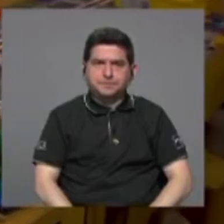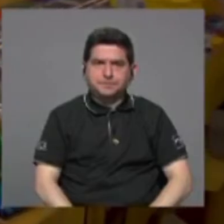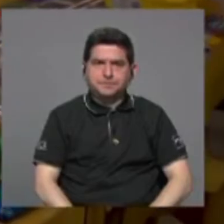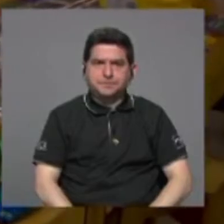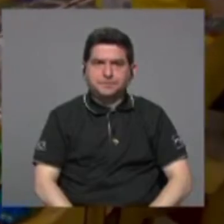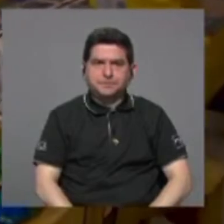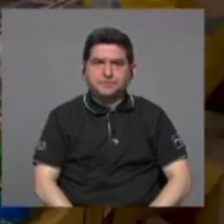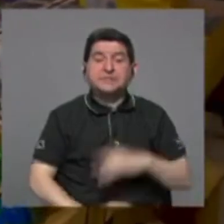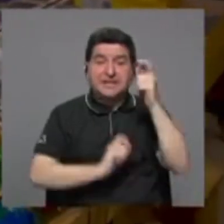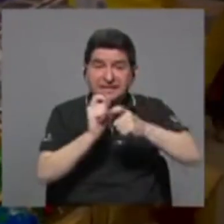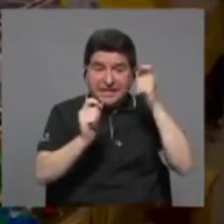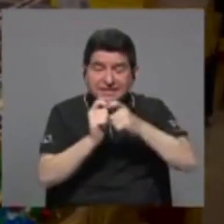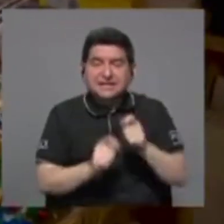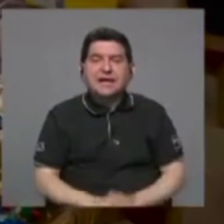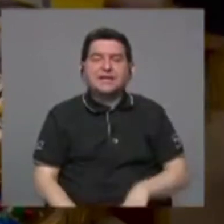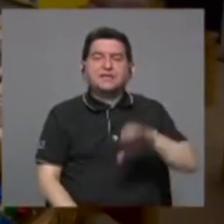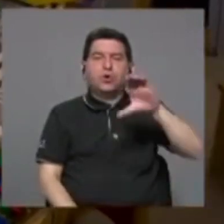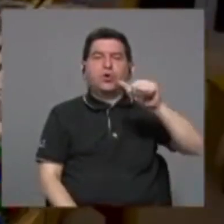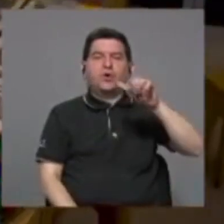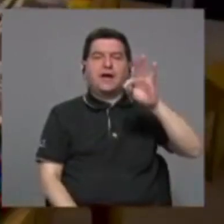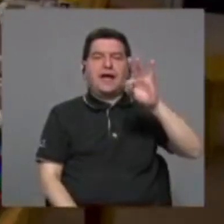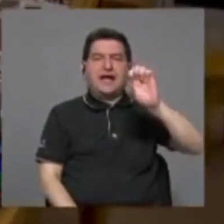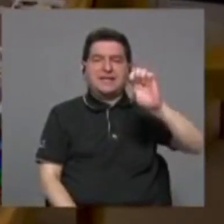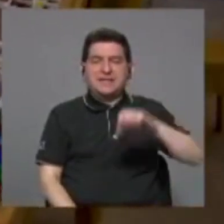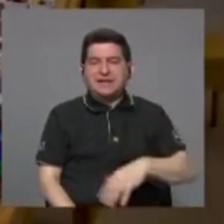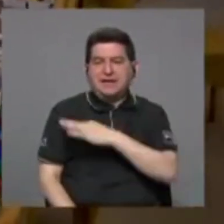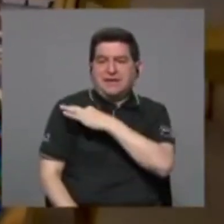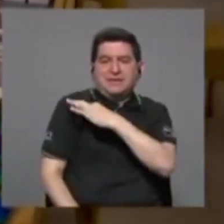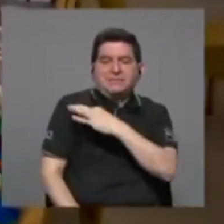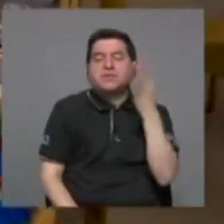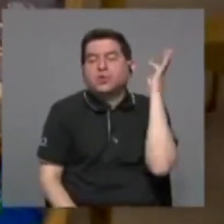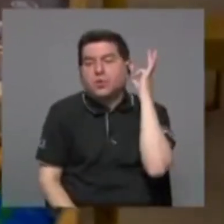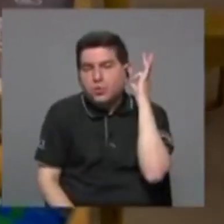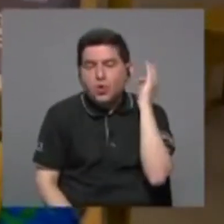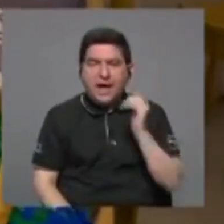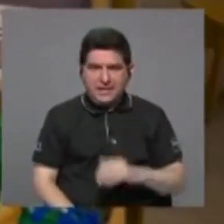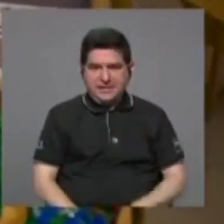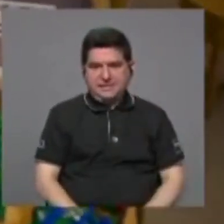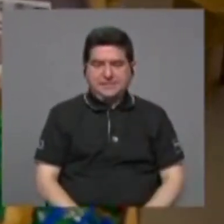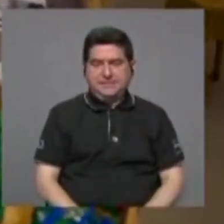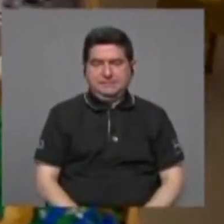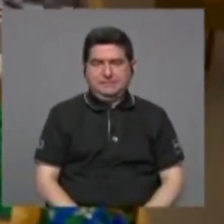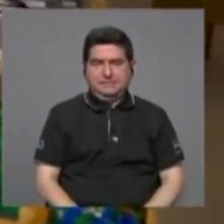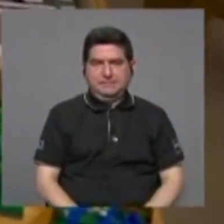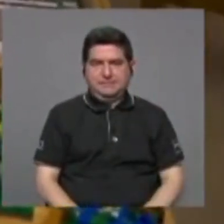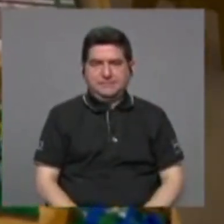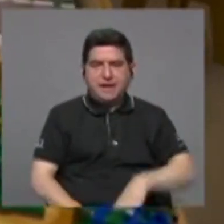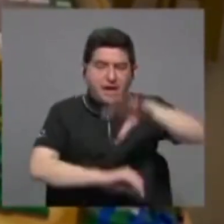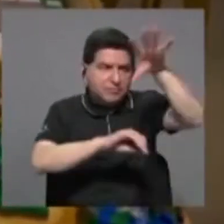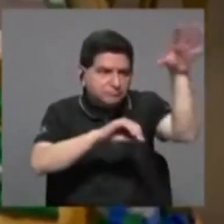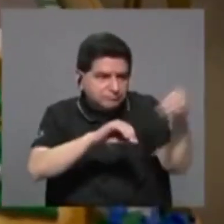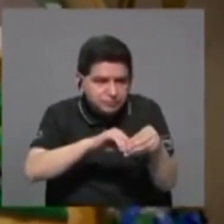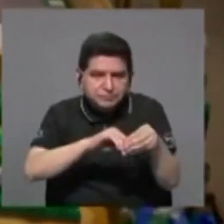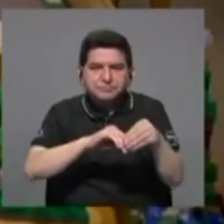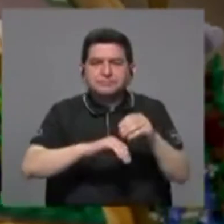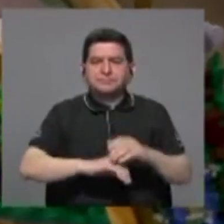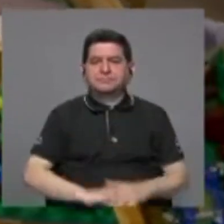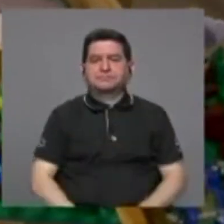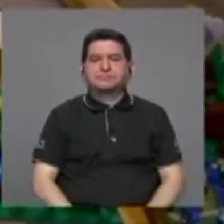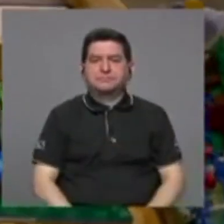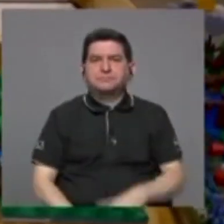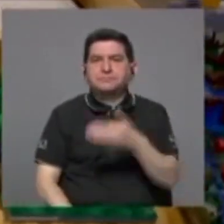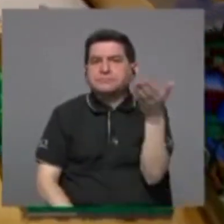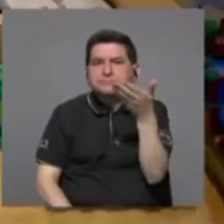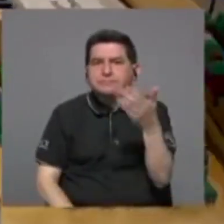precisamente el CATI ha invitado, sobre todo a mujeres, a sumarse, a